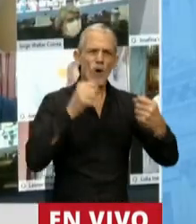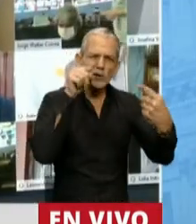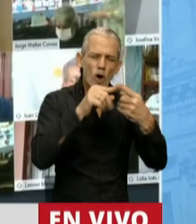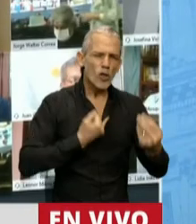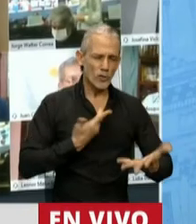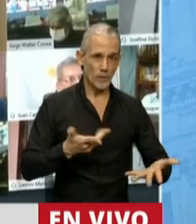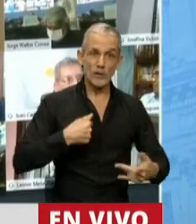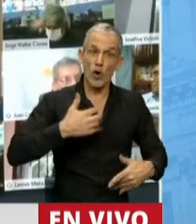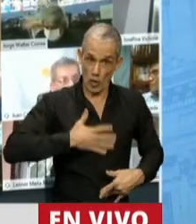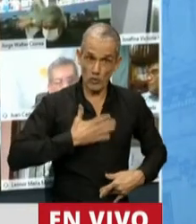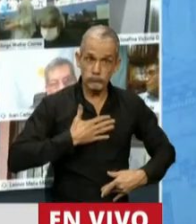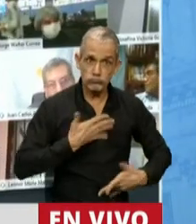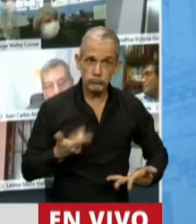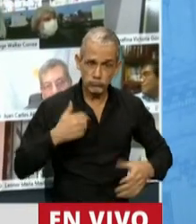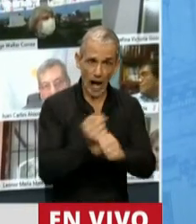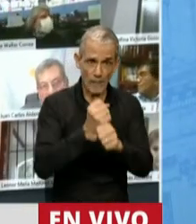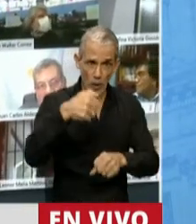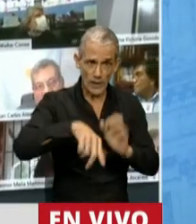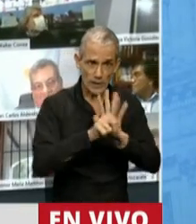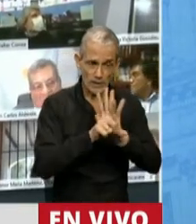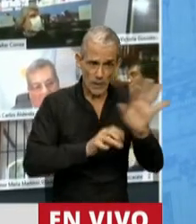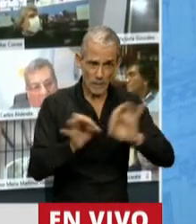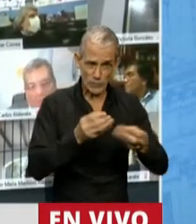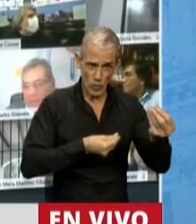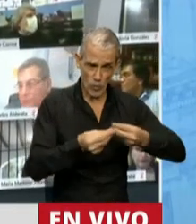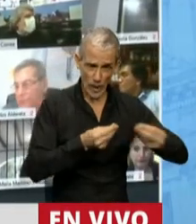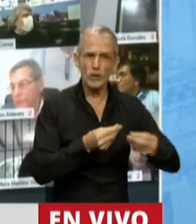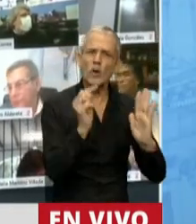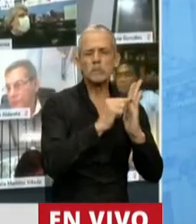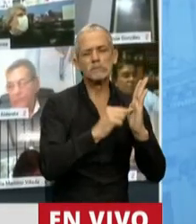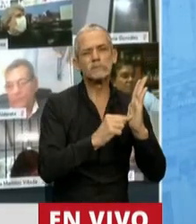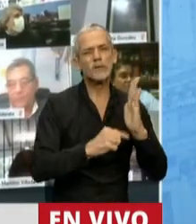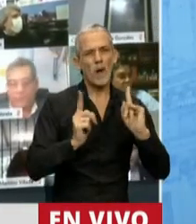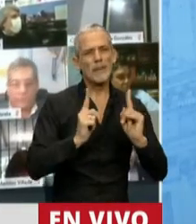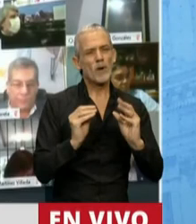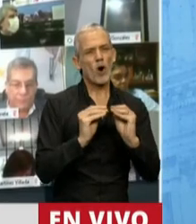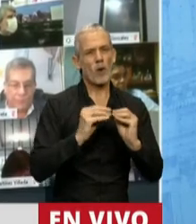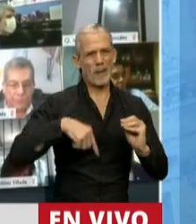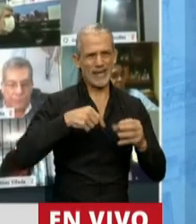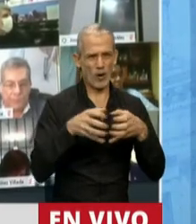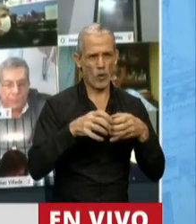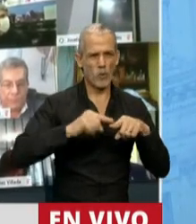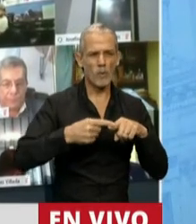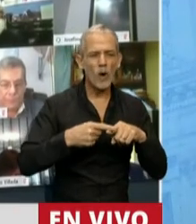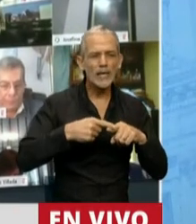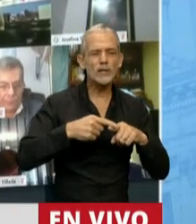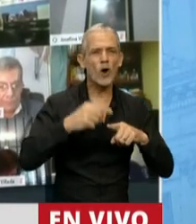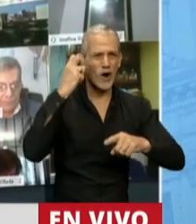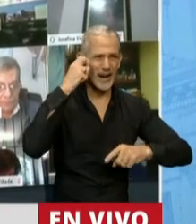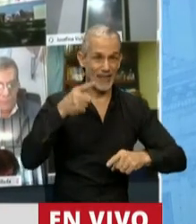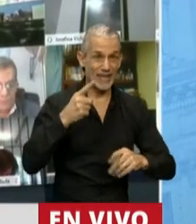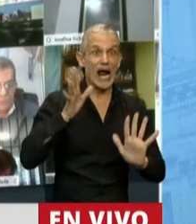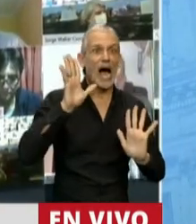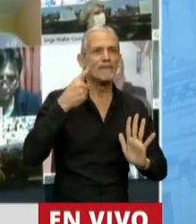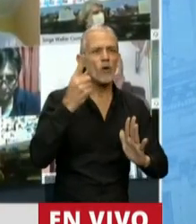celebro la sanción de este presupuesto con las objeciones que han hecho mis colegas de bancada y espero dentro de un